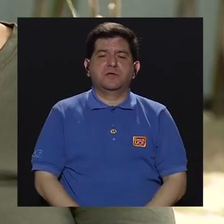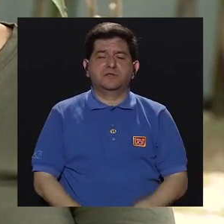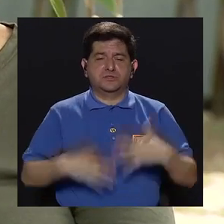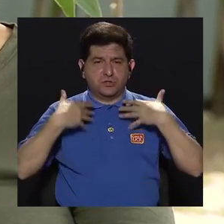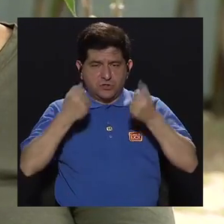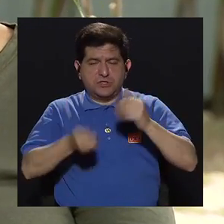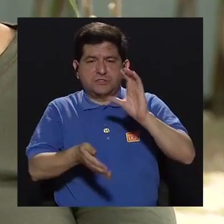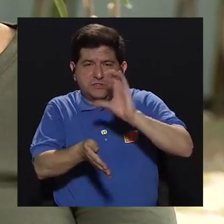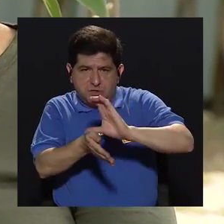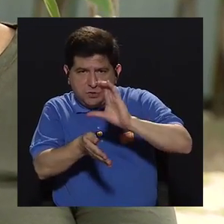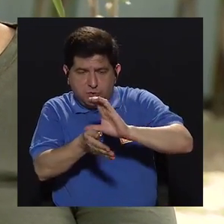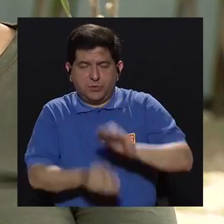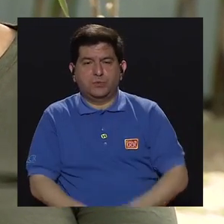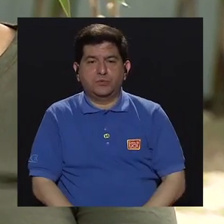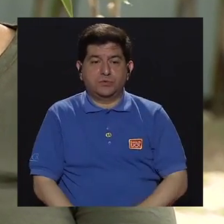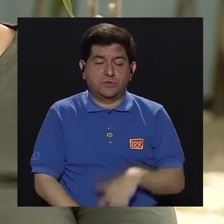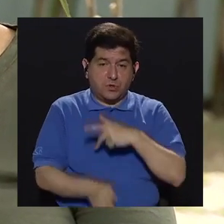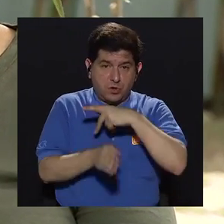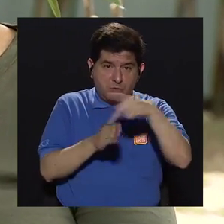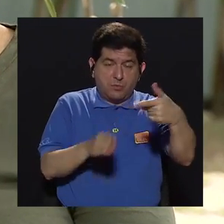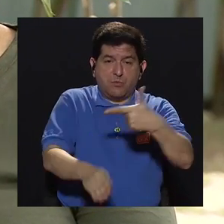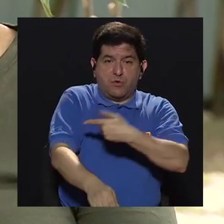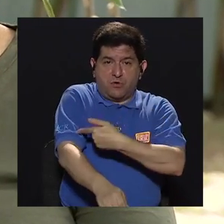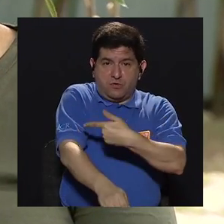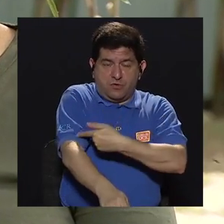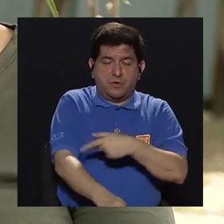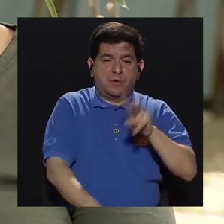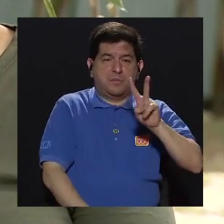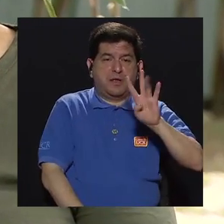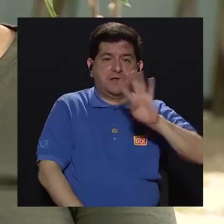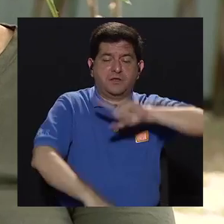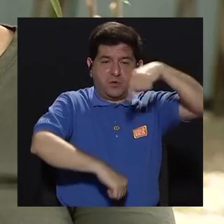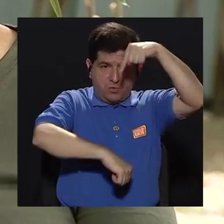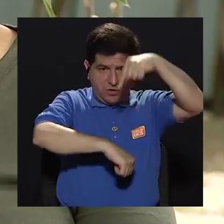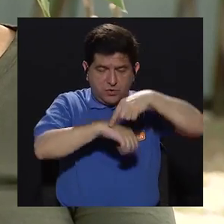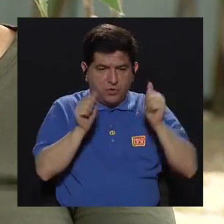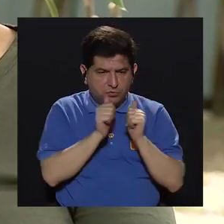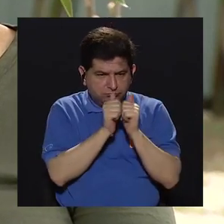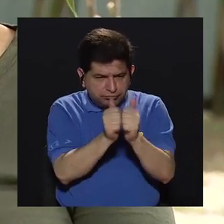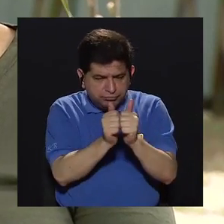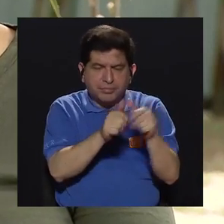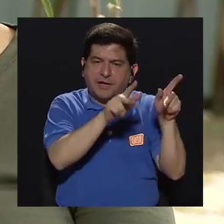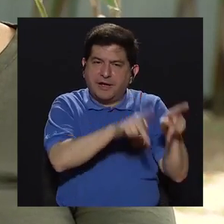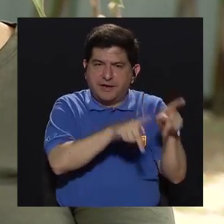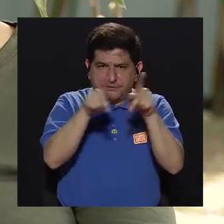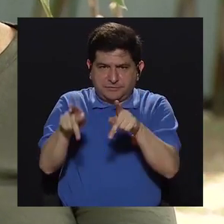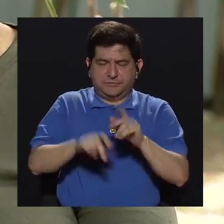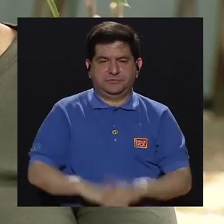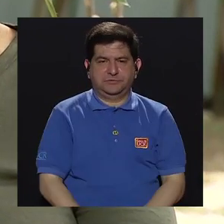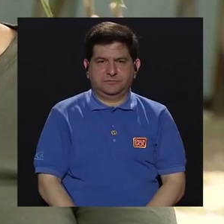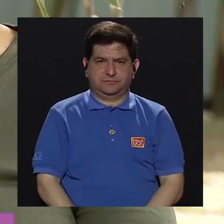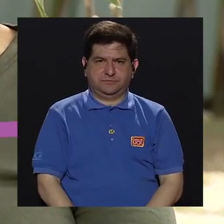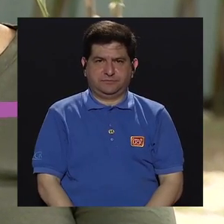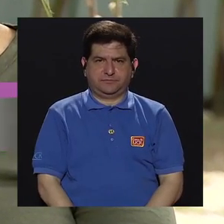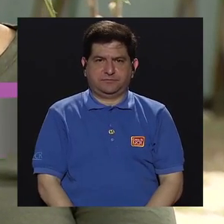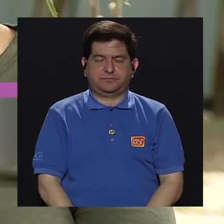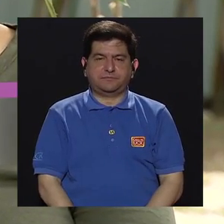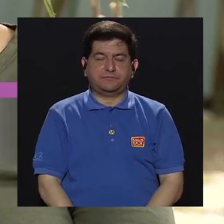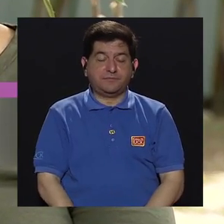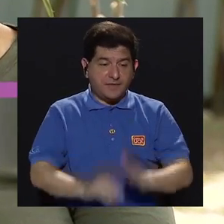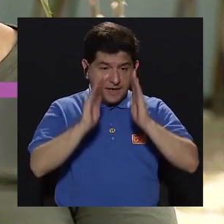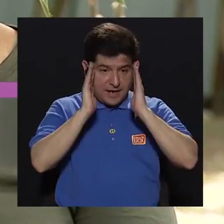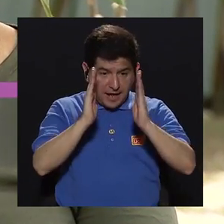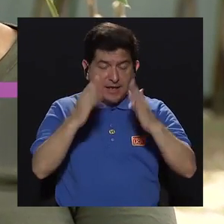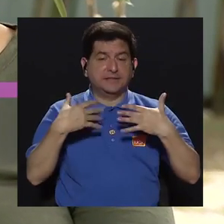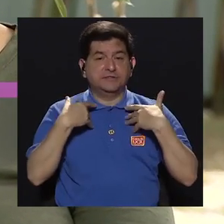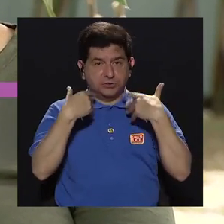donde el profesional de enfermería permanece 24 horas al lado del usuario, que brinda la